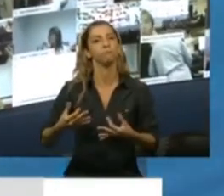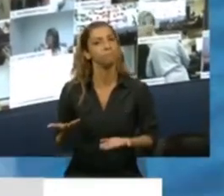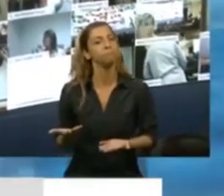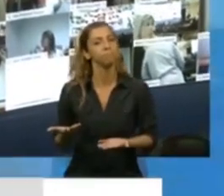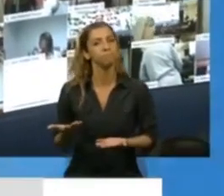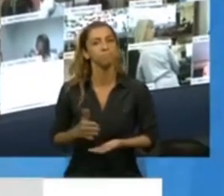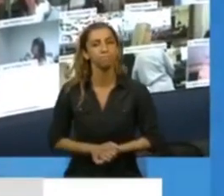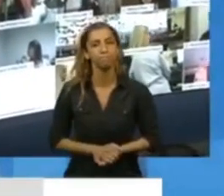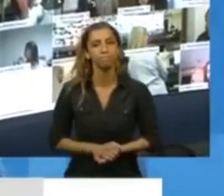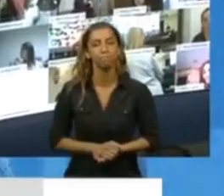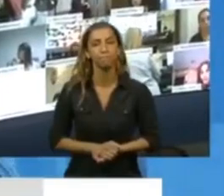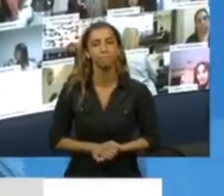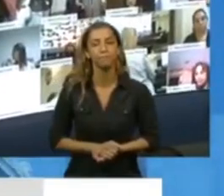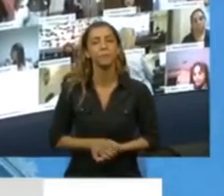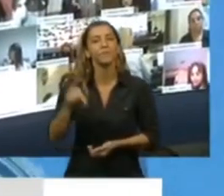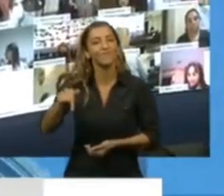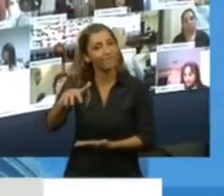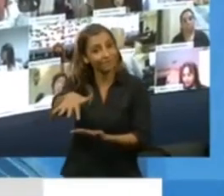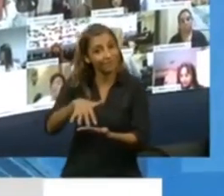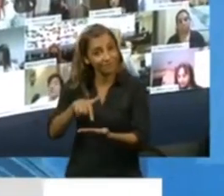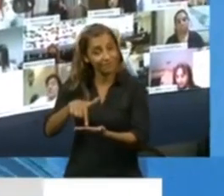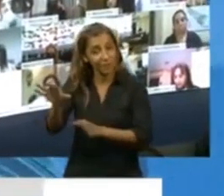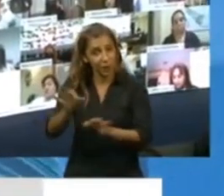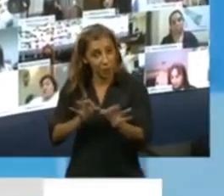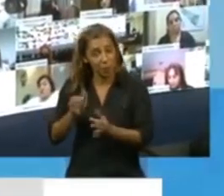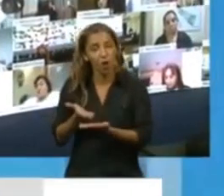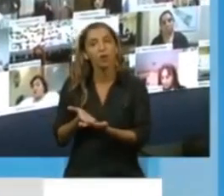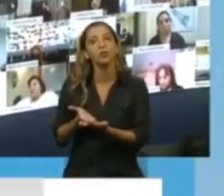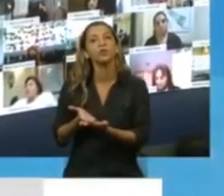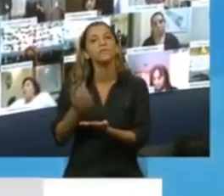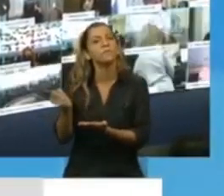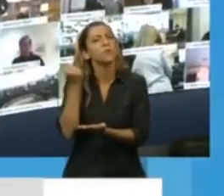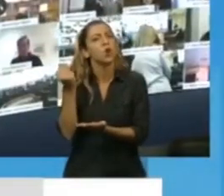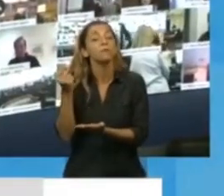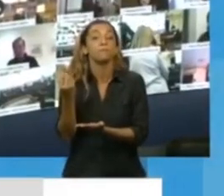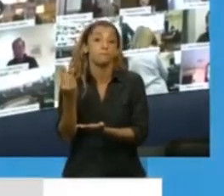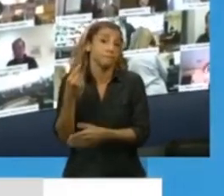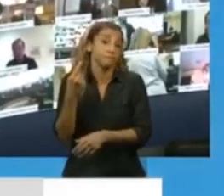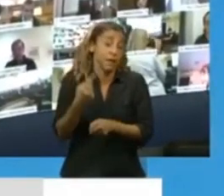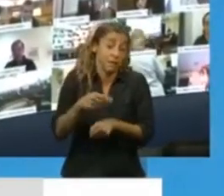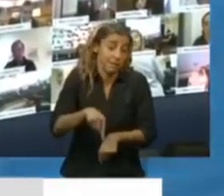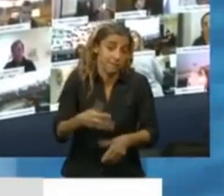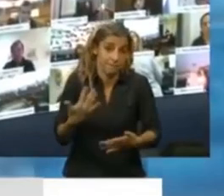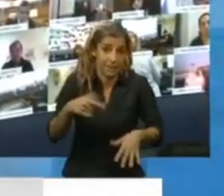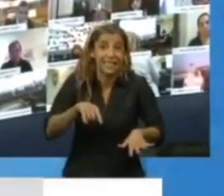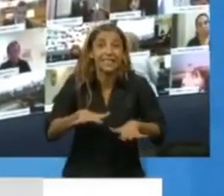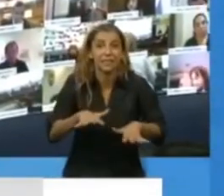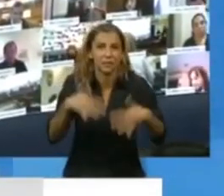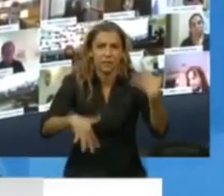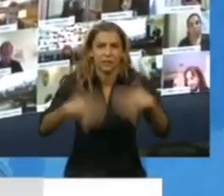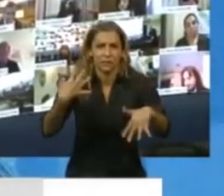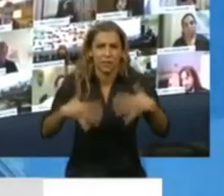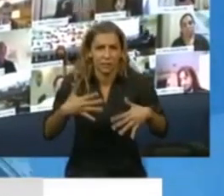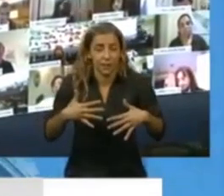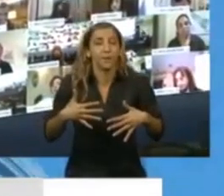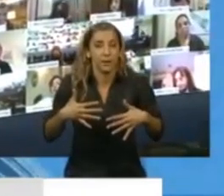La particularidad de este proyecto es que es urgente, pero no solo es urgente